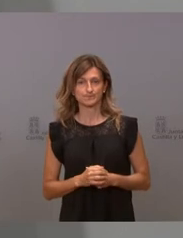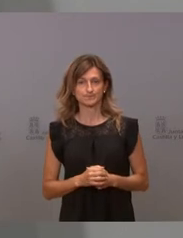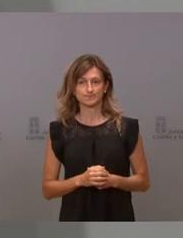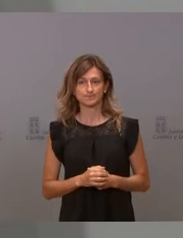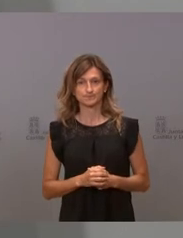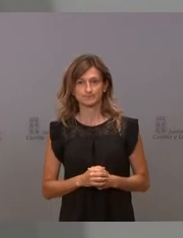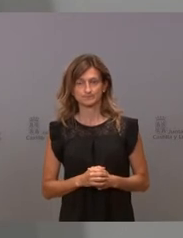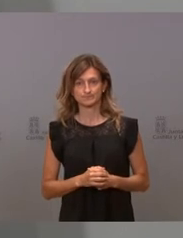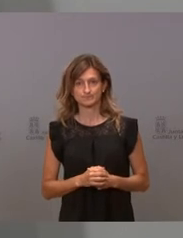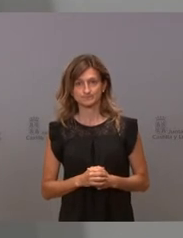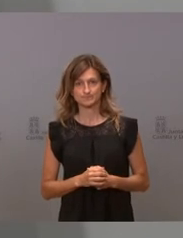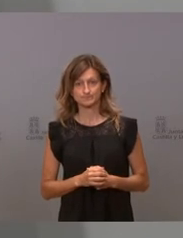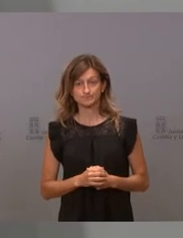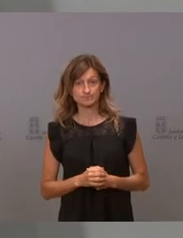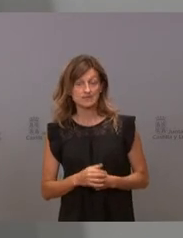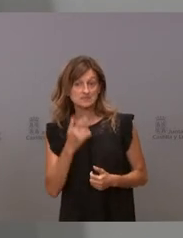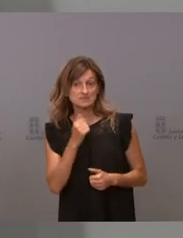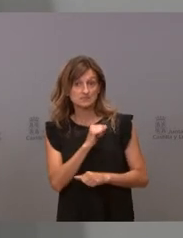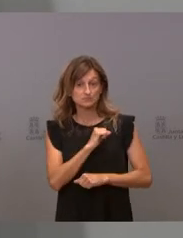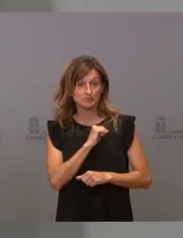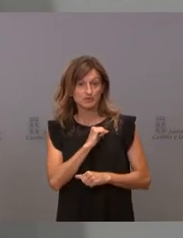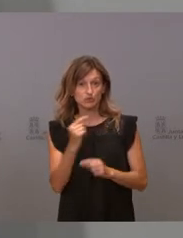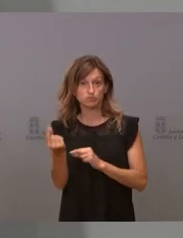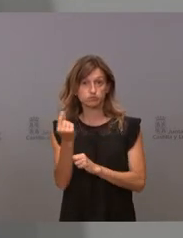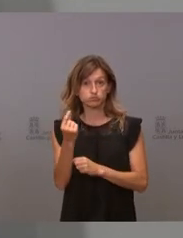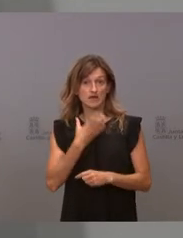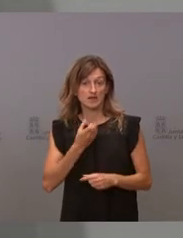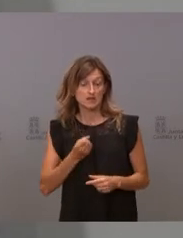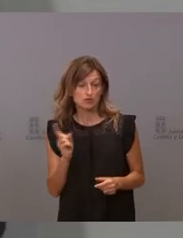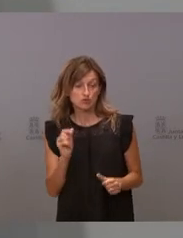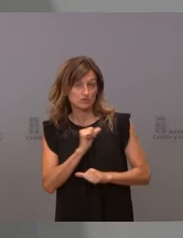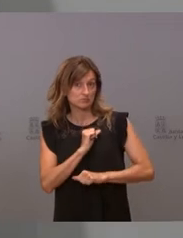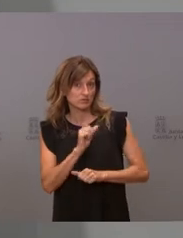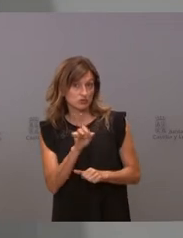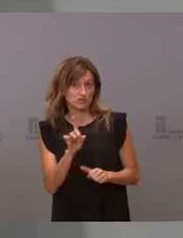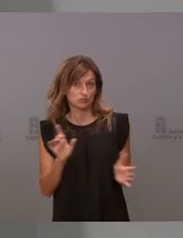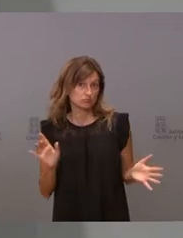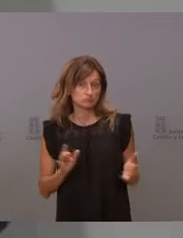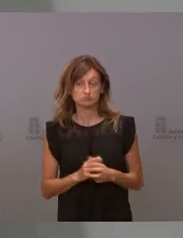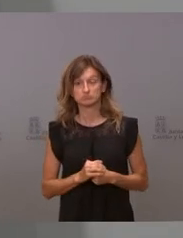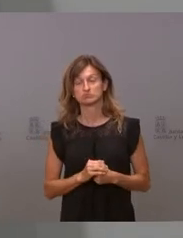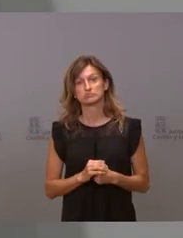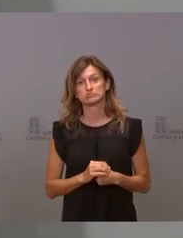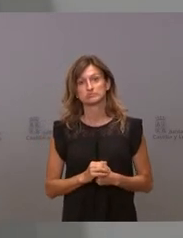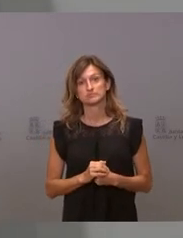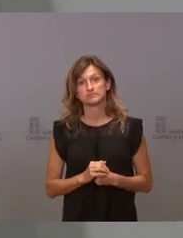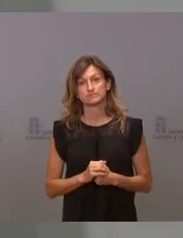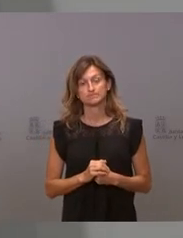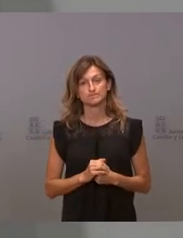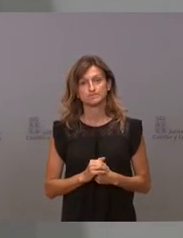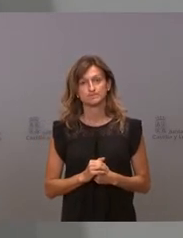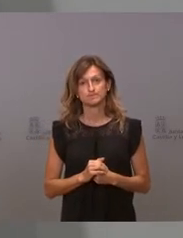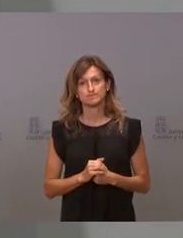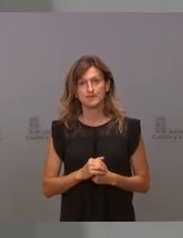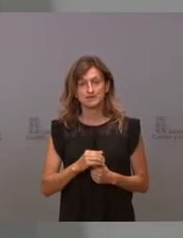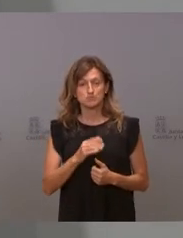Bueno, sobre si espero alguna crítica más del alcalde. Pues no, la verdad, no la espero. Pero quiero decir que yo creo